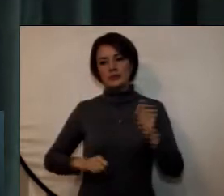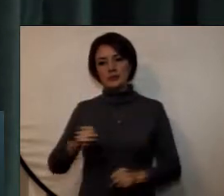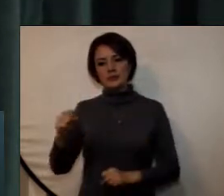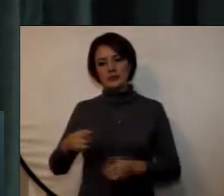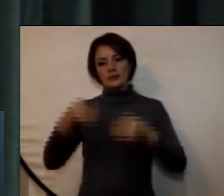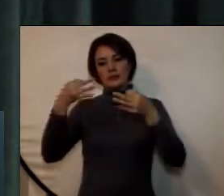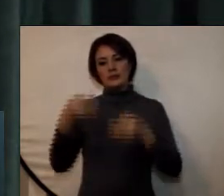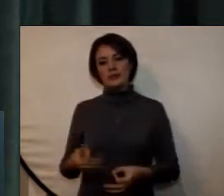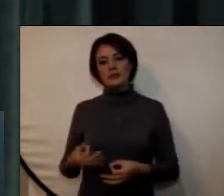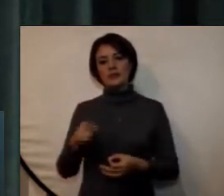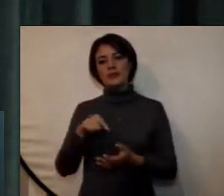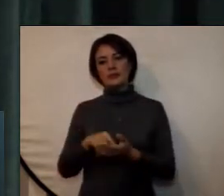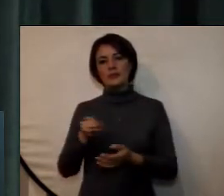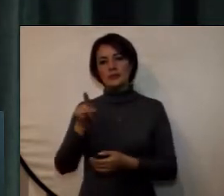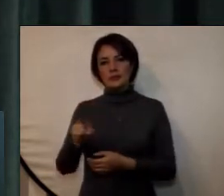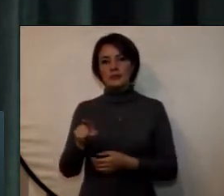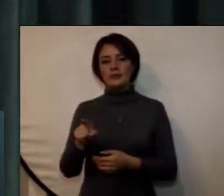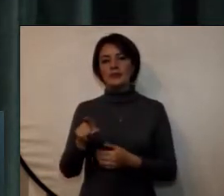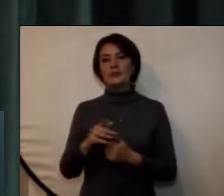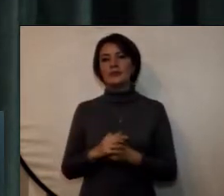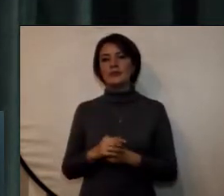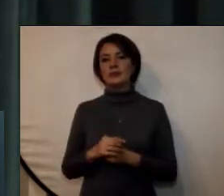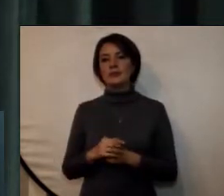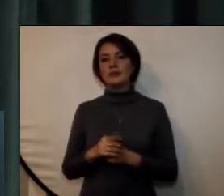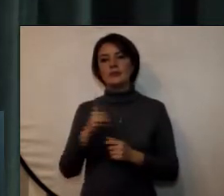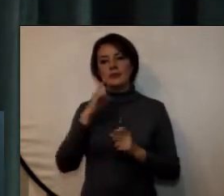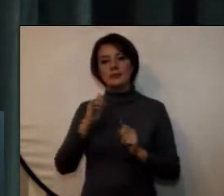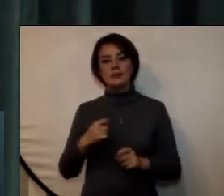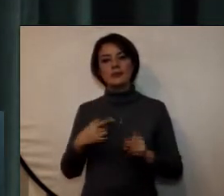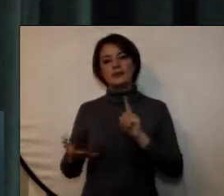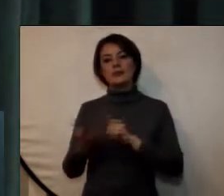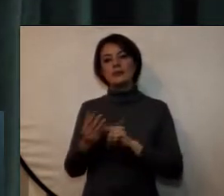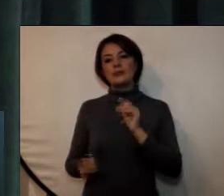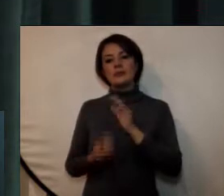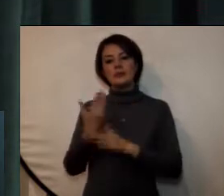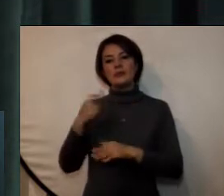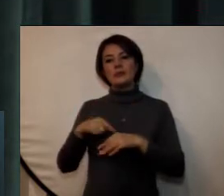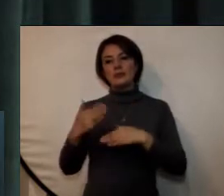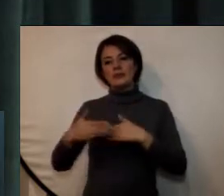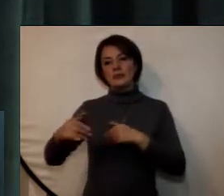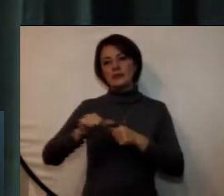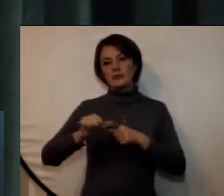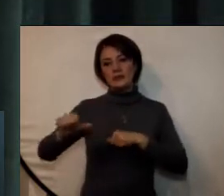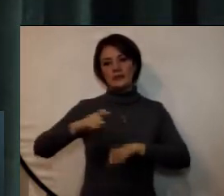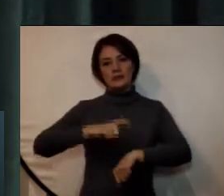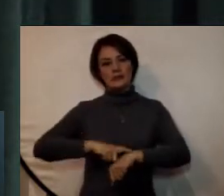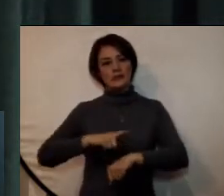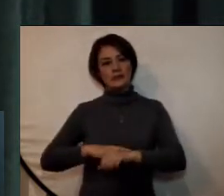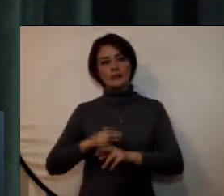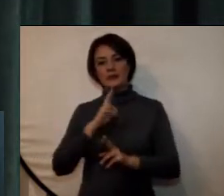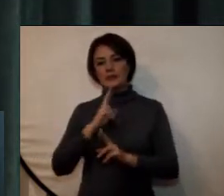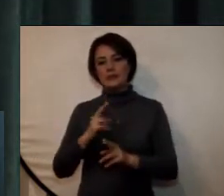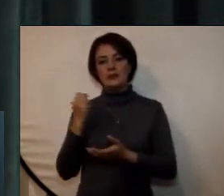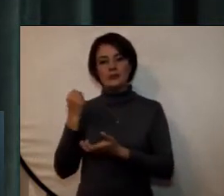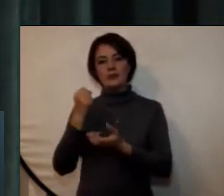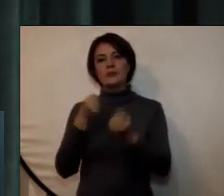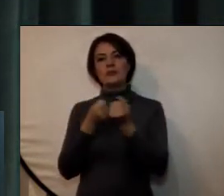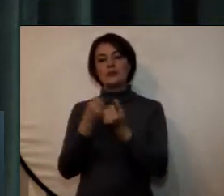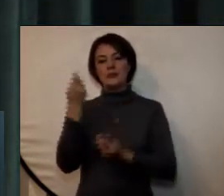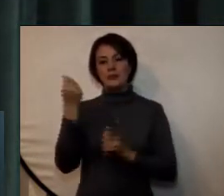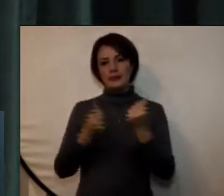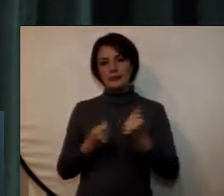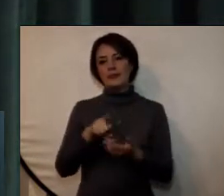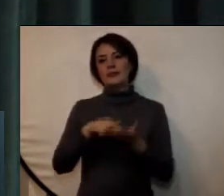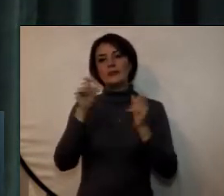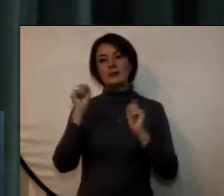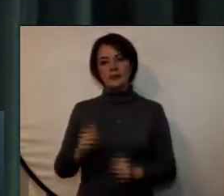licenciar las invenciones lo que puede llegar a generar a mediano o largo plazo rendimientos económicos que